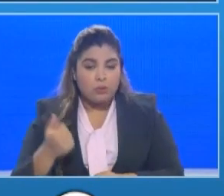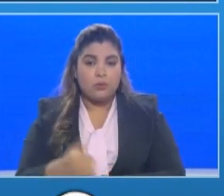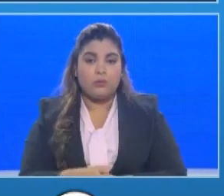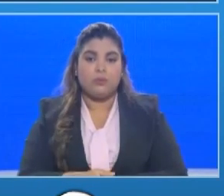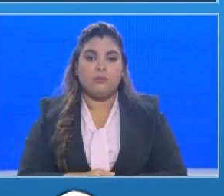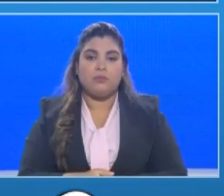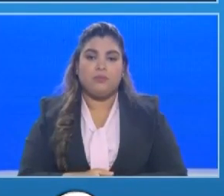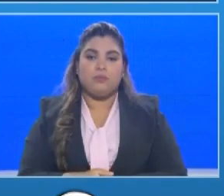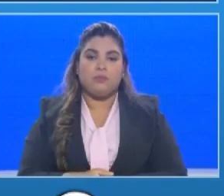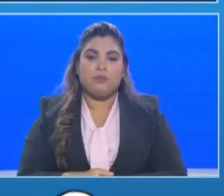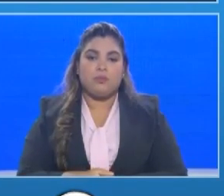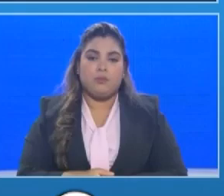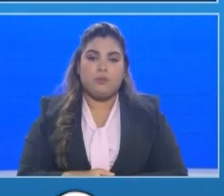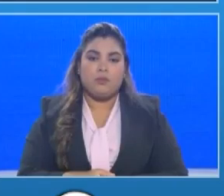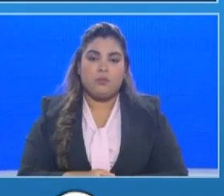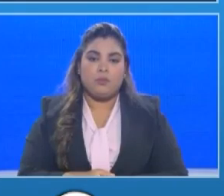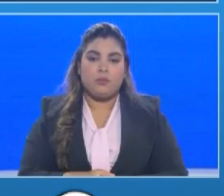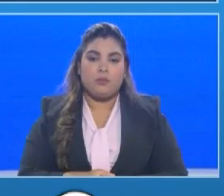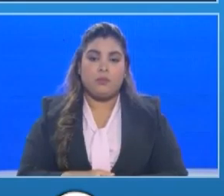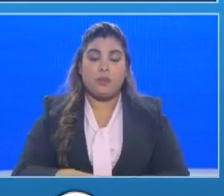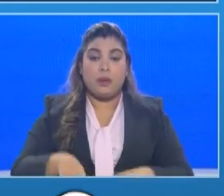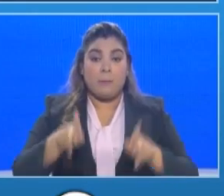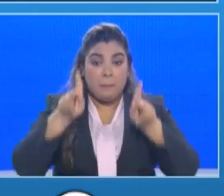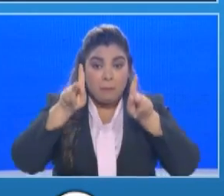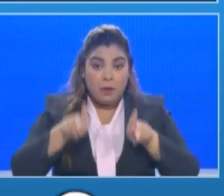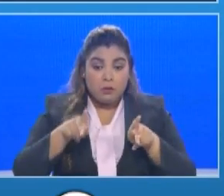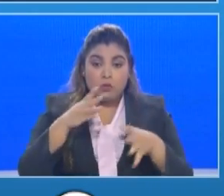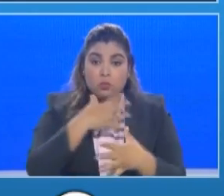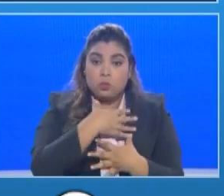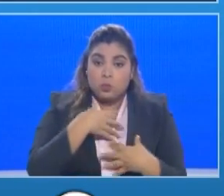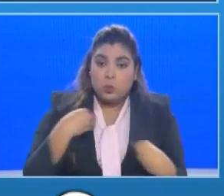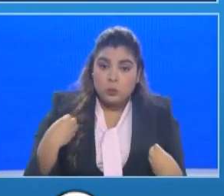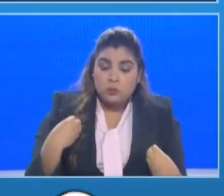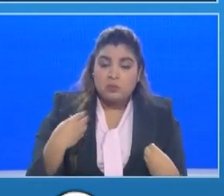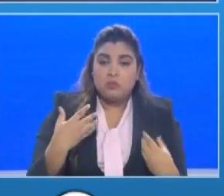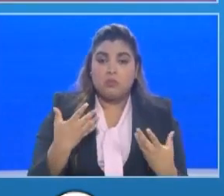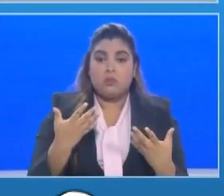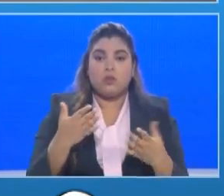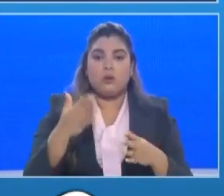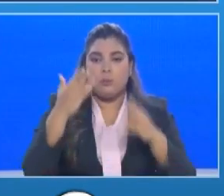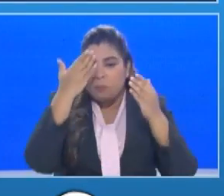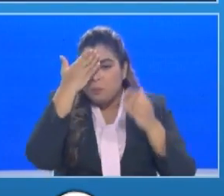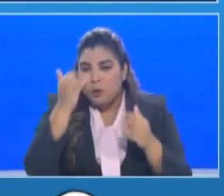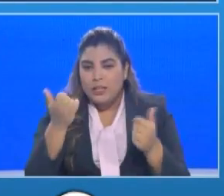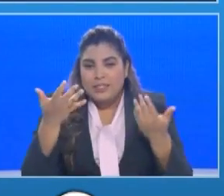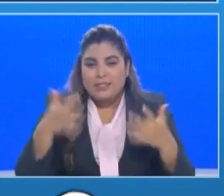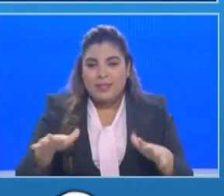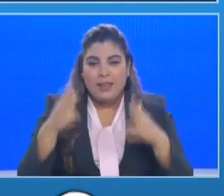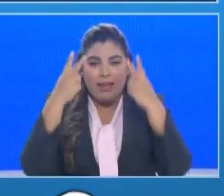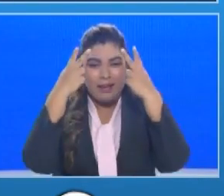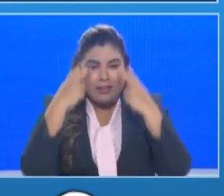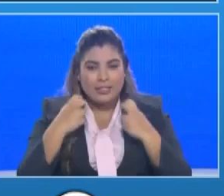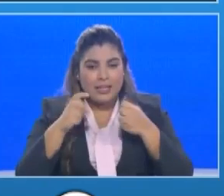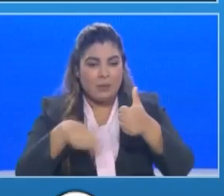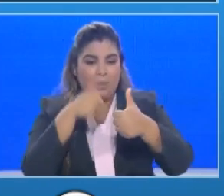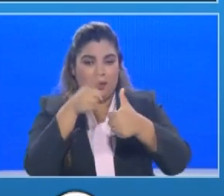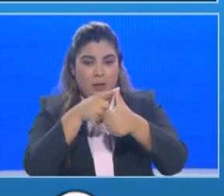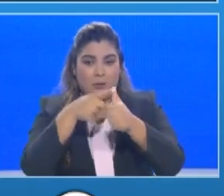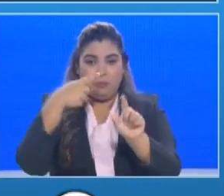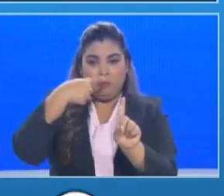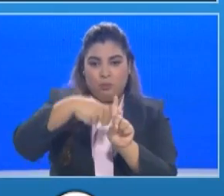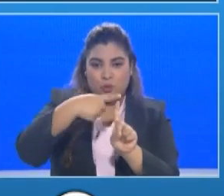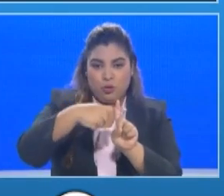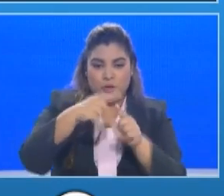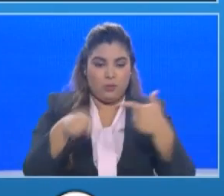vista, llámese epidemiológica o una recuperación de que dejan de ser infecciosas, un total